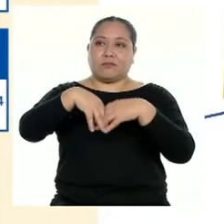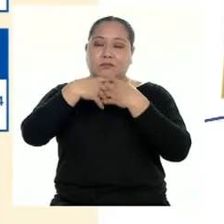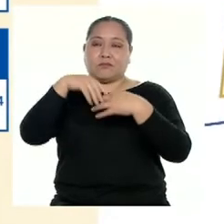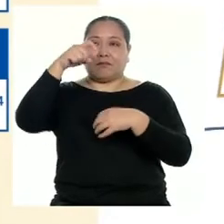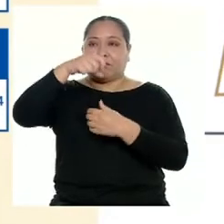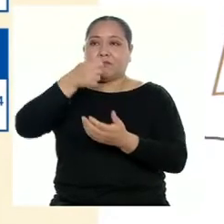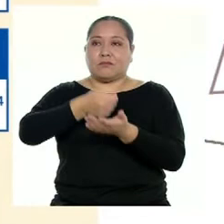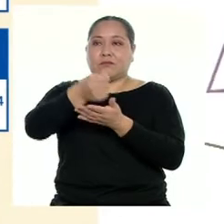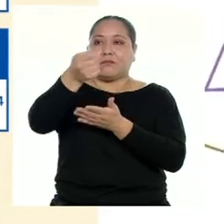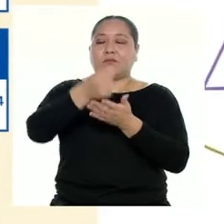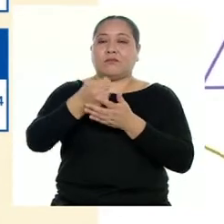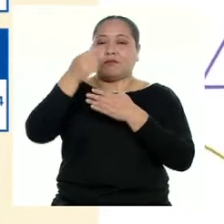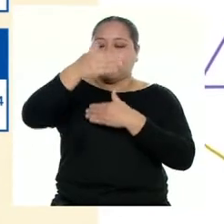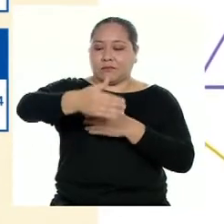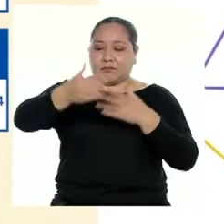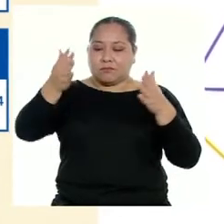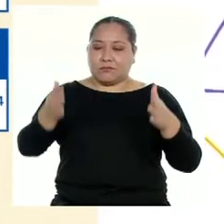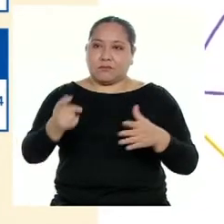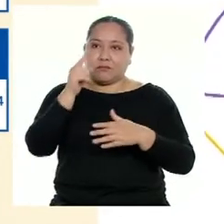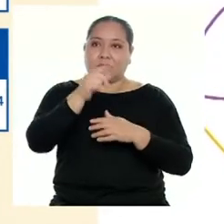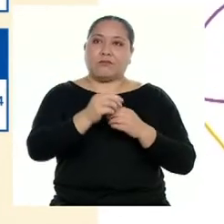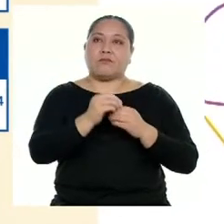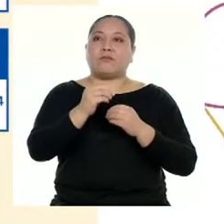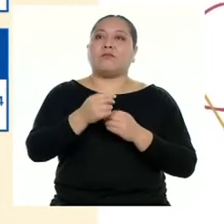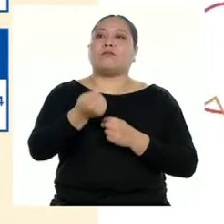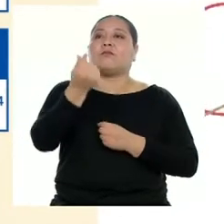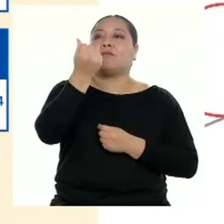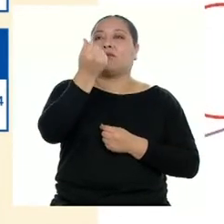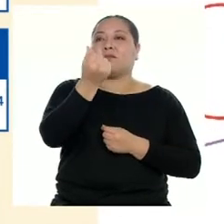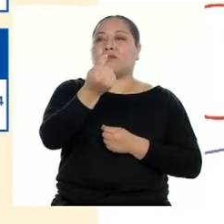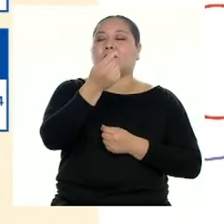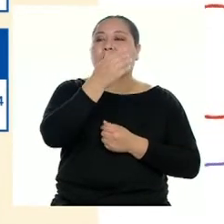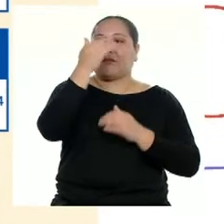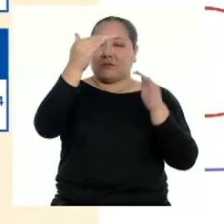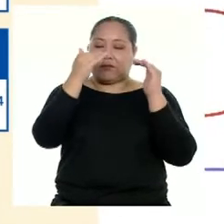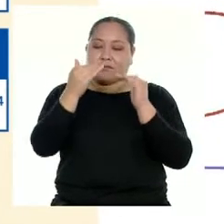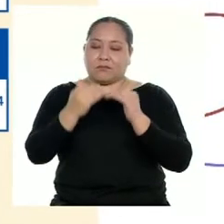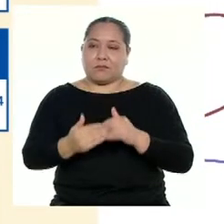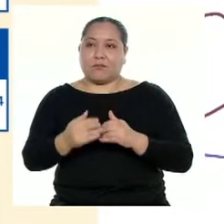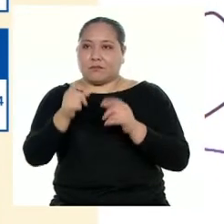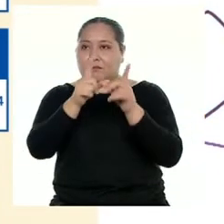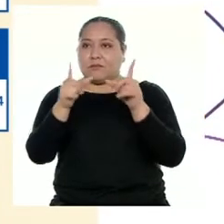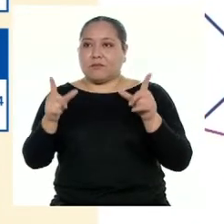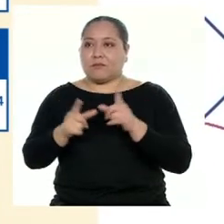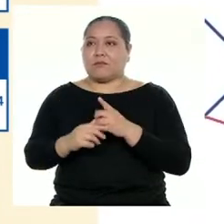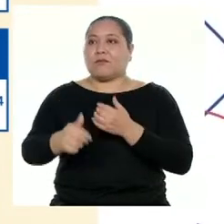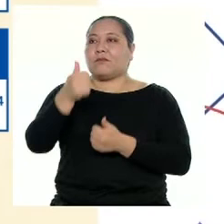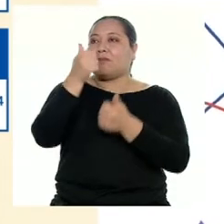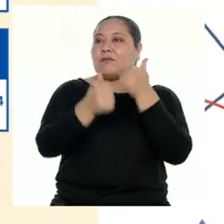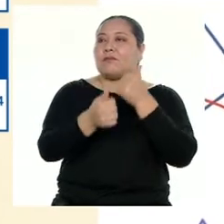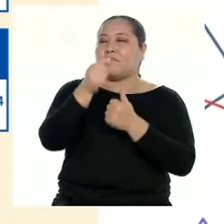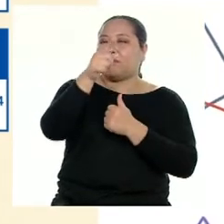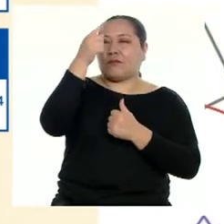comprar un terreno. Ahí te pongo los precios debajo de cada distrito. ¿En cuál distrito crees que es más